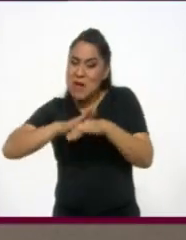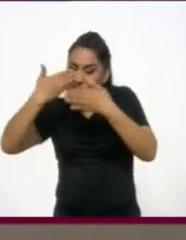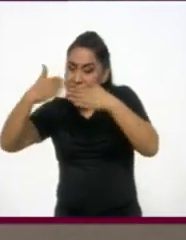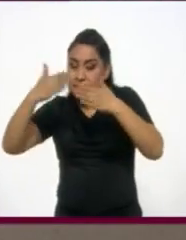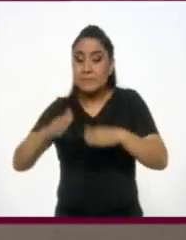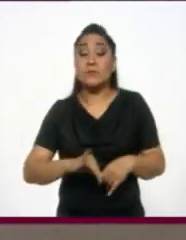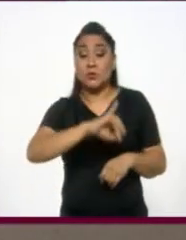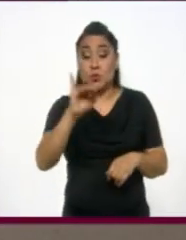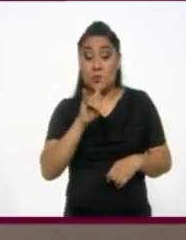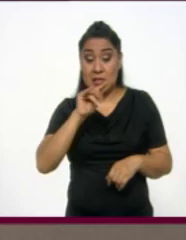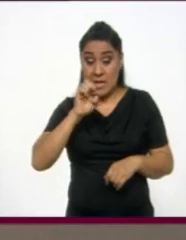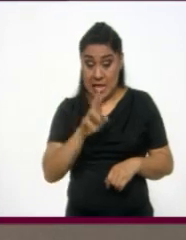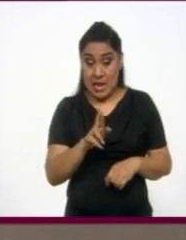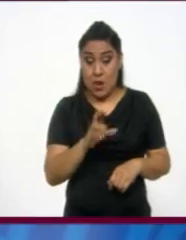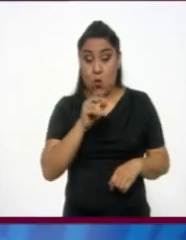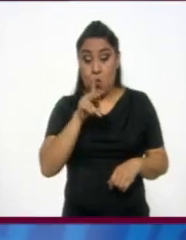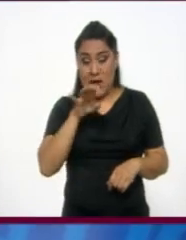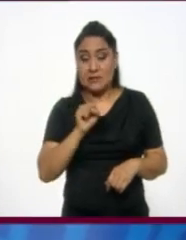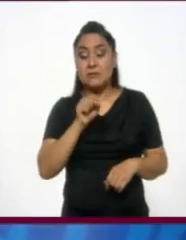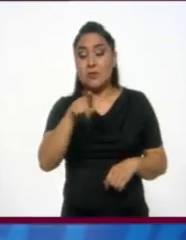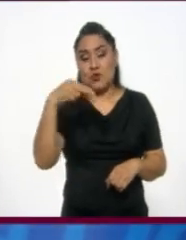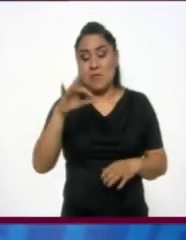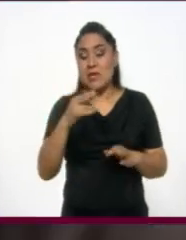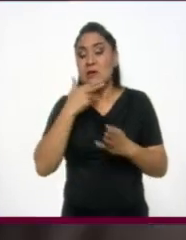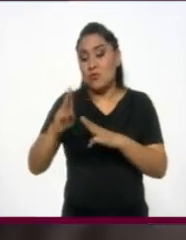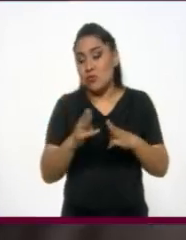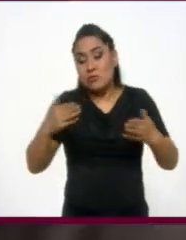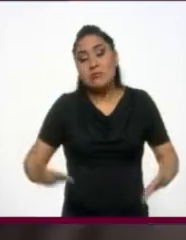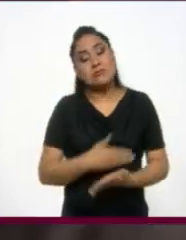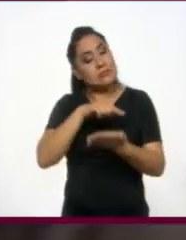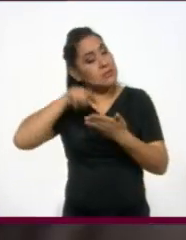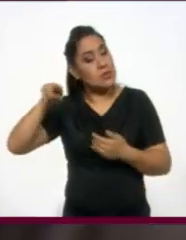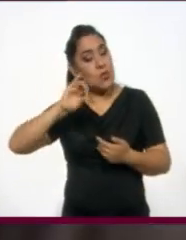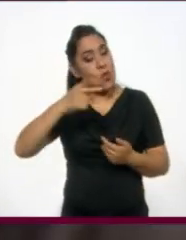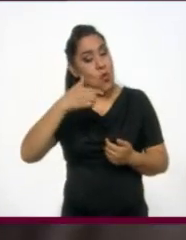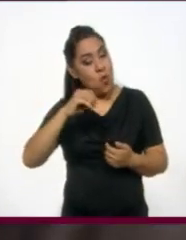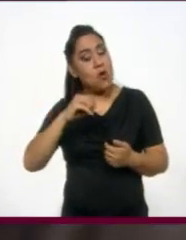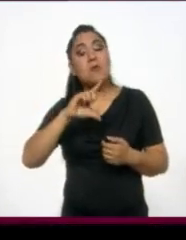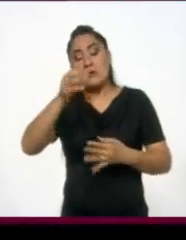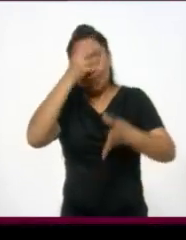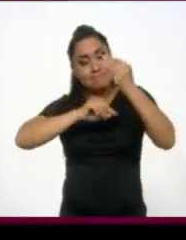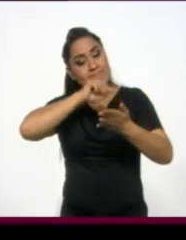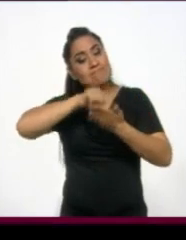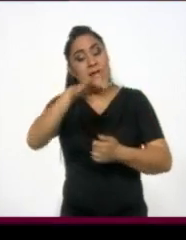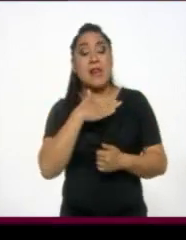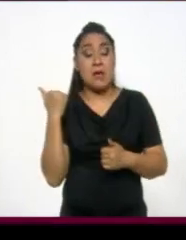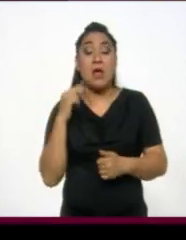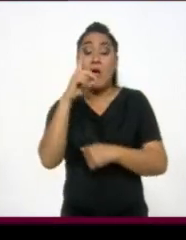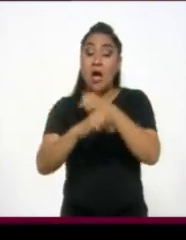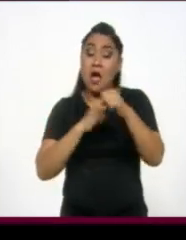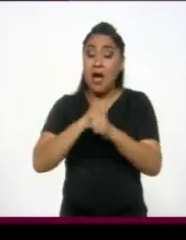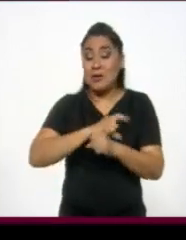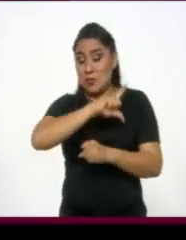Jupiter Ogues es el nombre de este músico y cantante nacido en el Congo y formado en Alemania. 30 años después